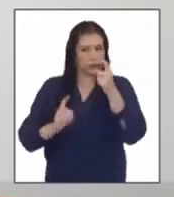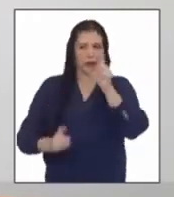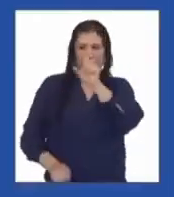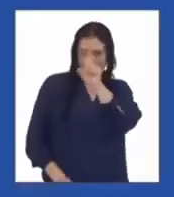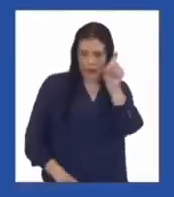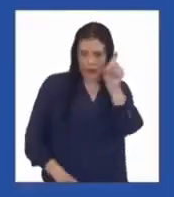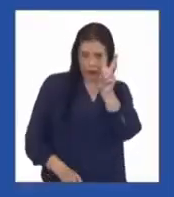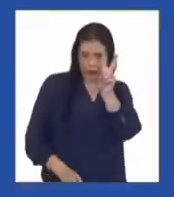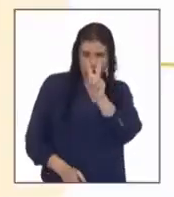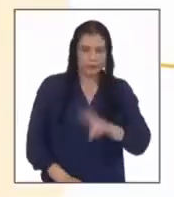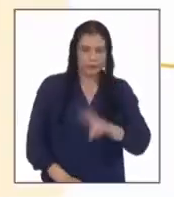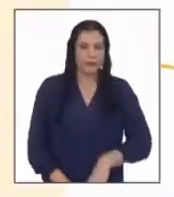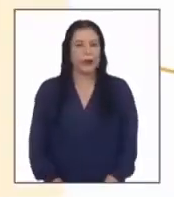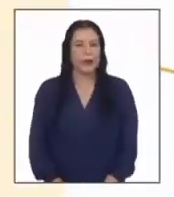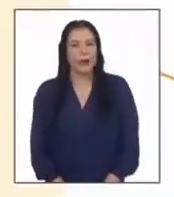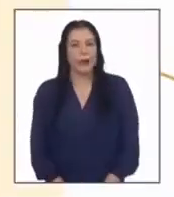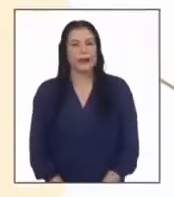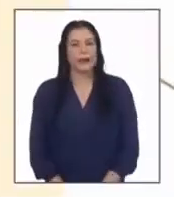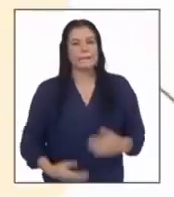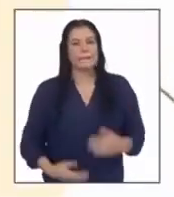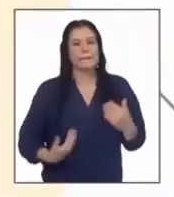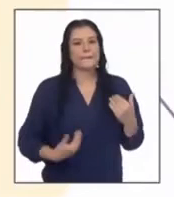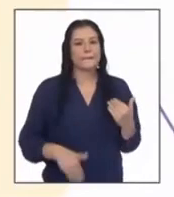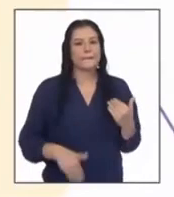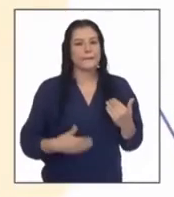párrafo